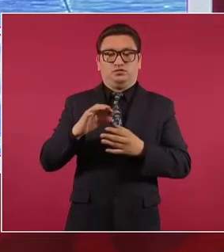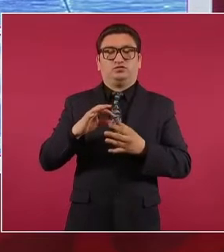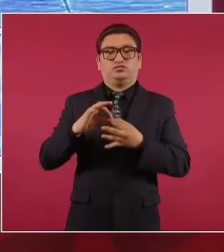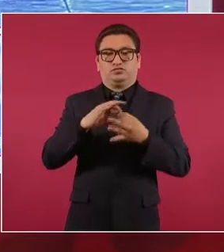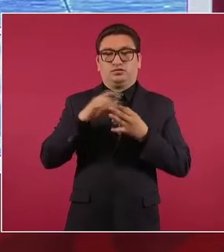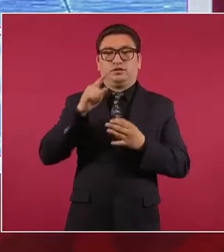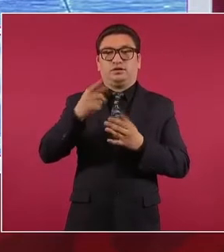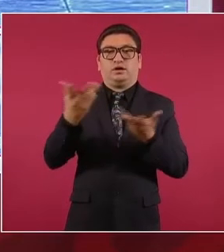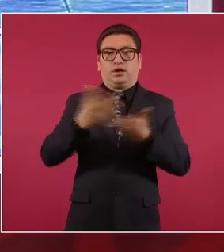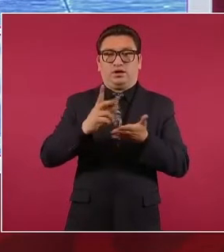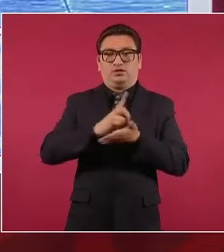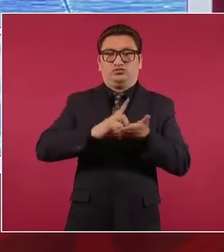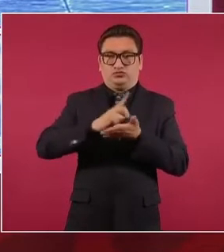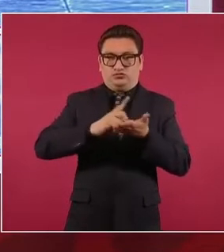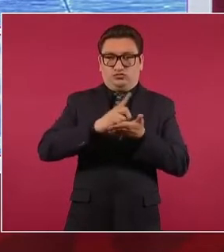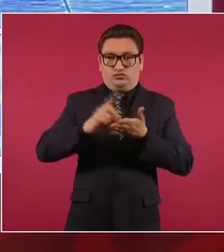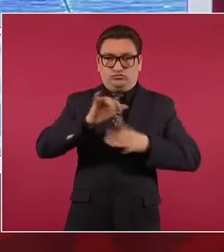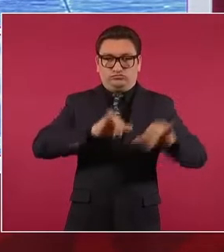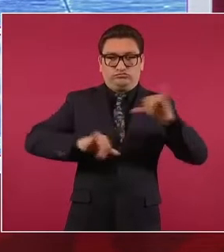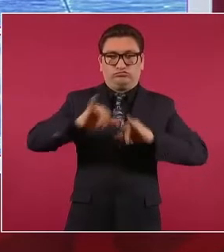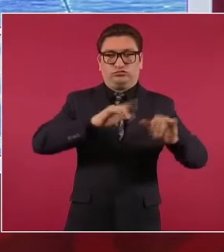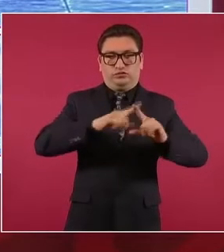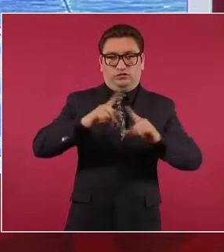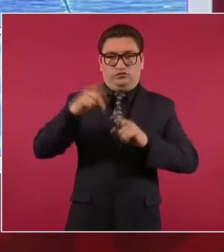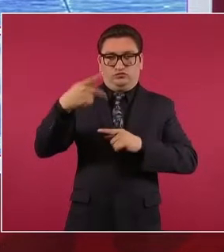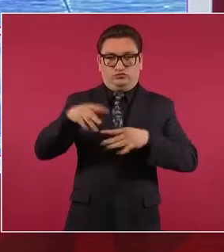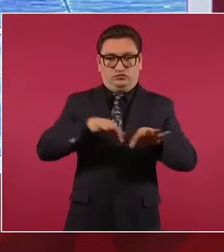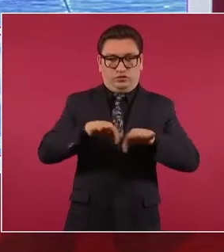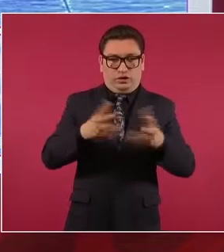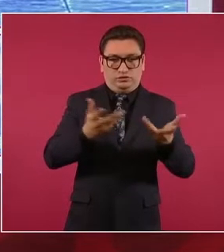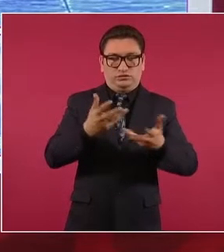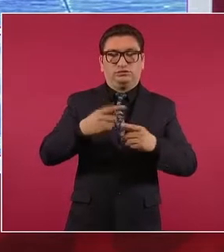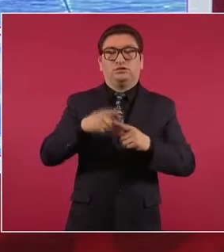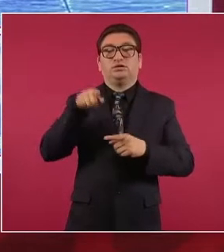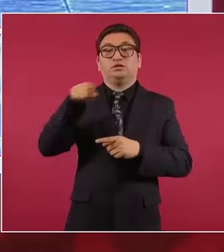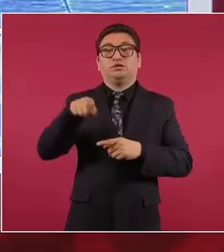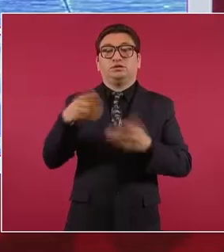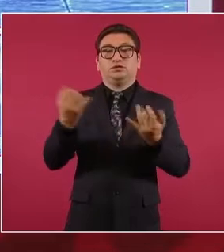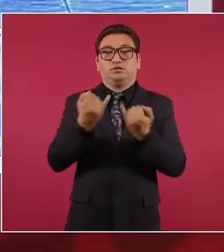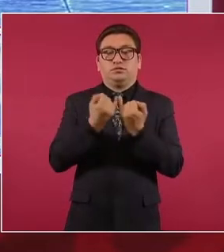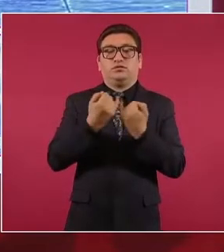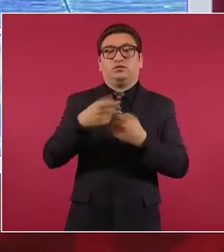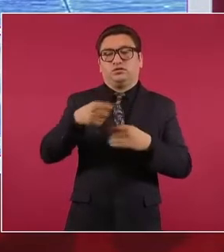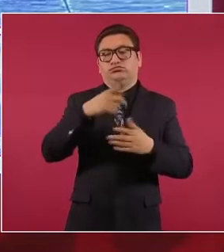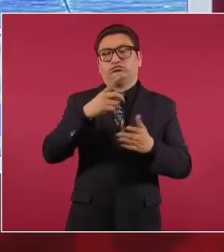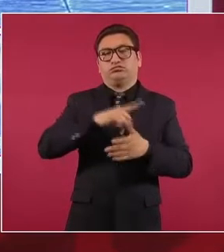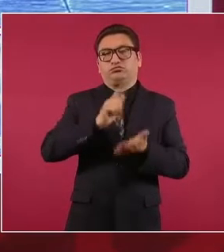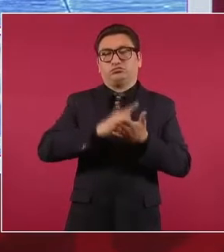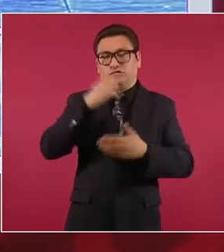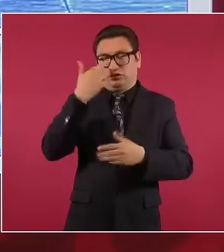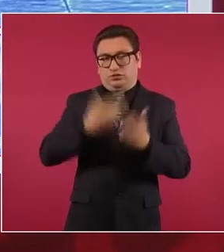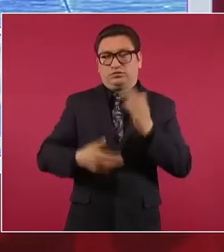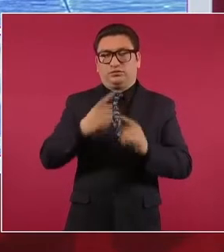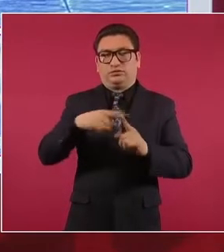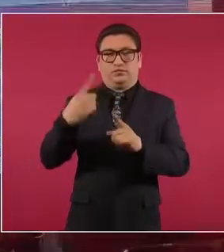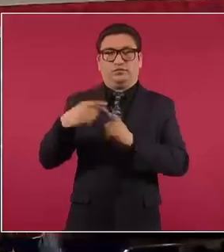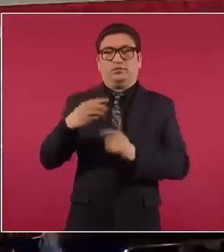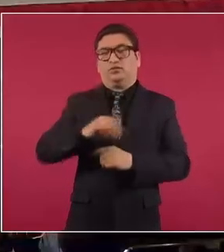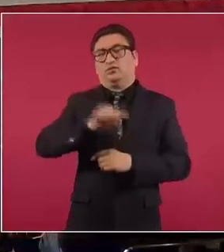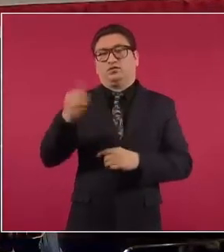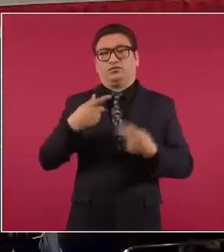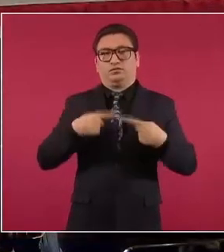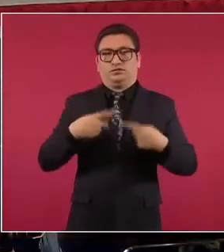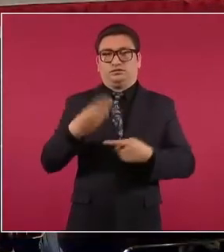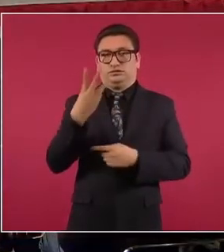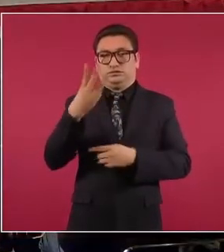elaboración de drogas sintéticas y también a otros delitos asociados. Fue detenido junto con otras tres personas